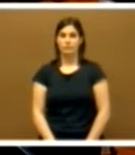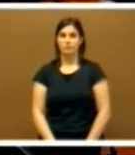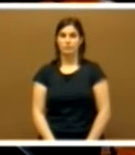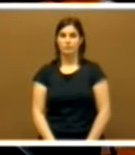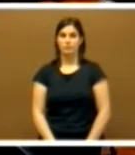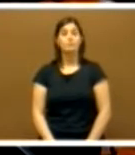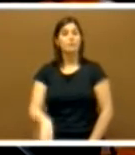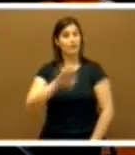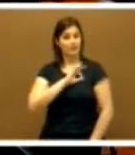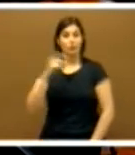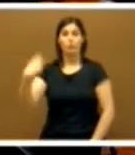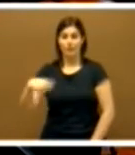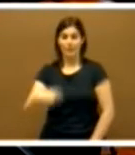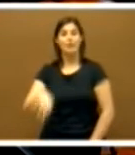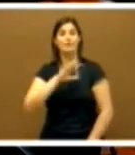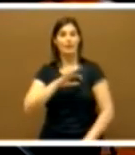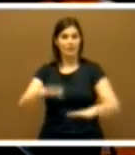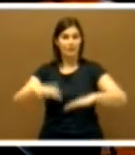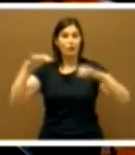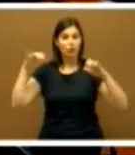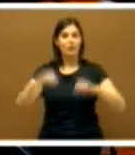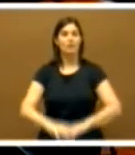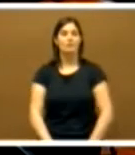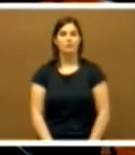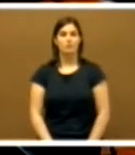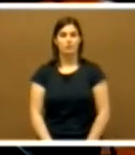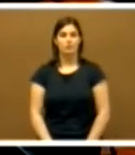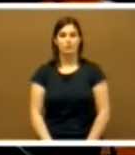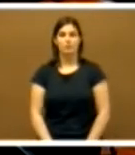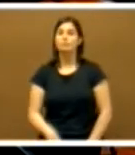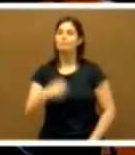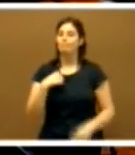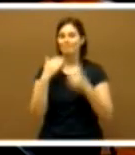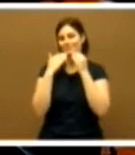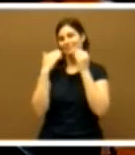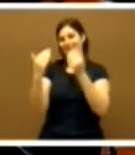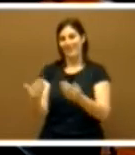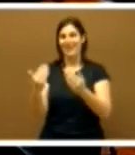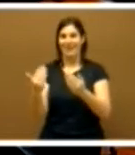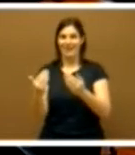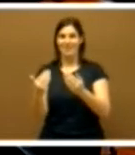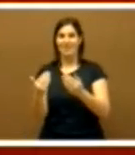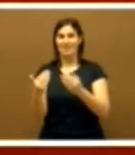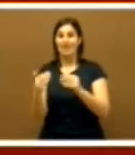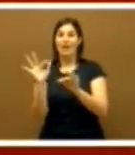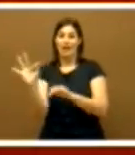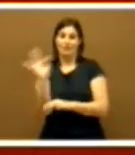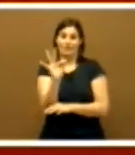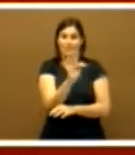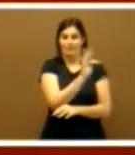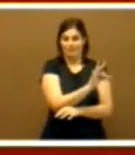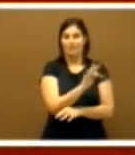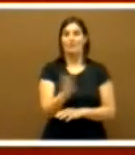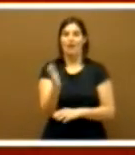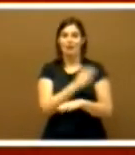Señor presidente, señorías, agradezco las palabras de quienes me han antecedido en el uso de la